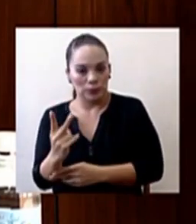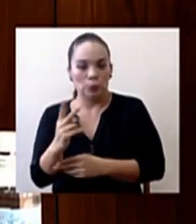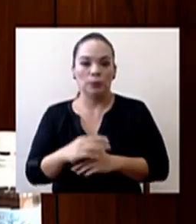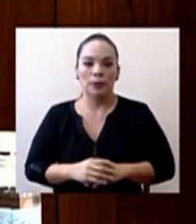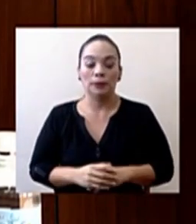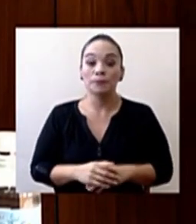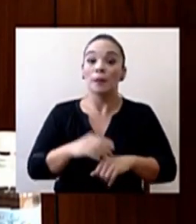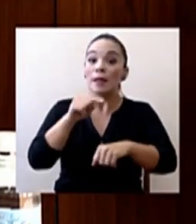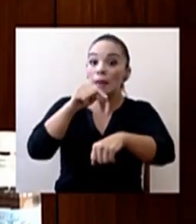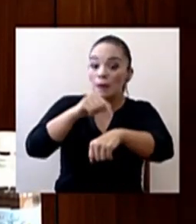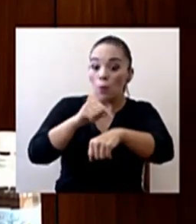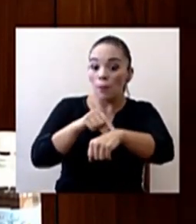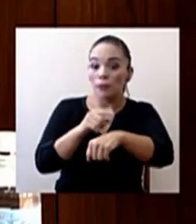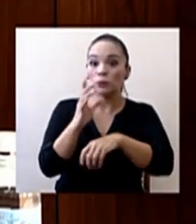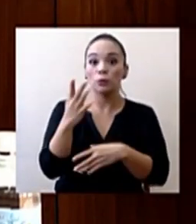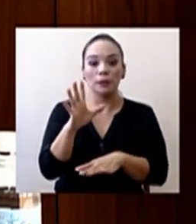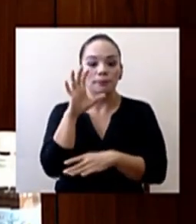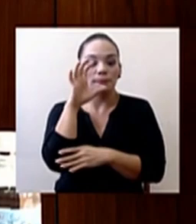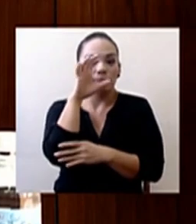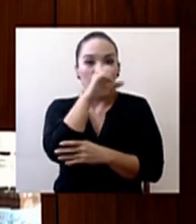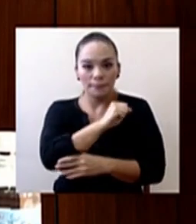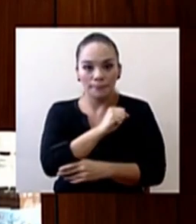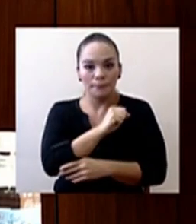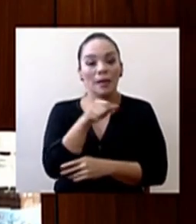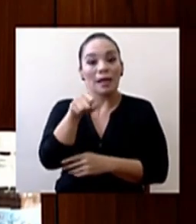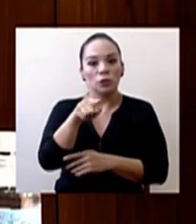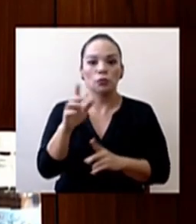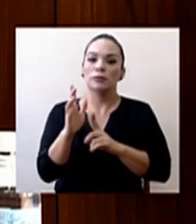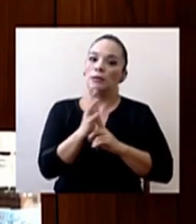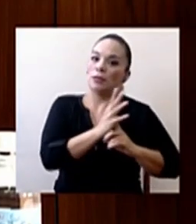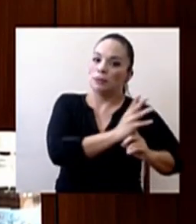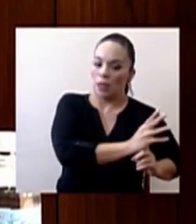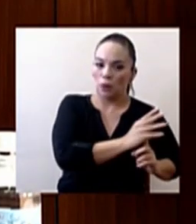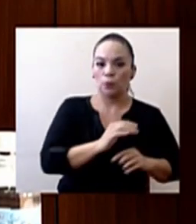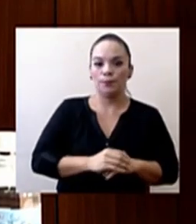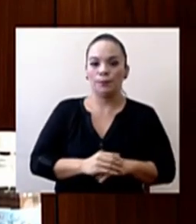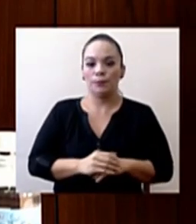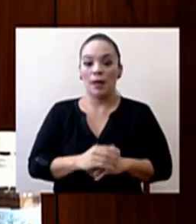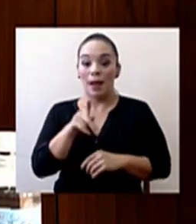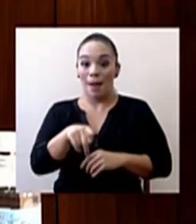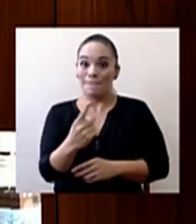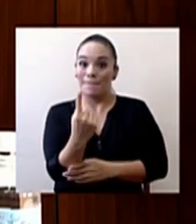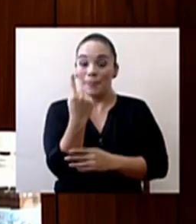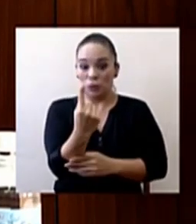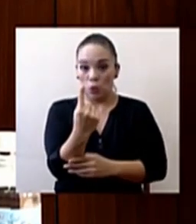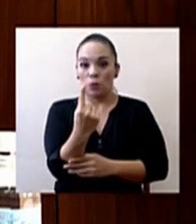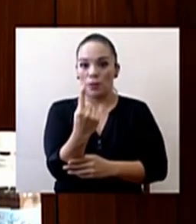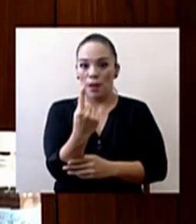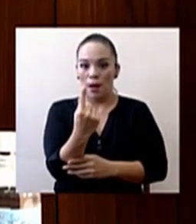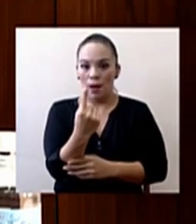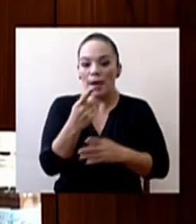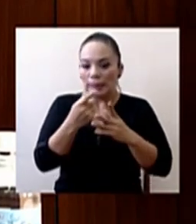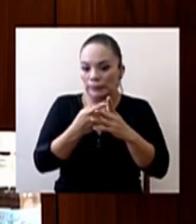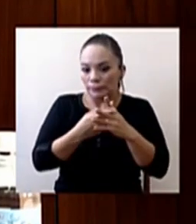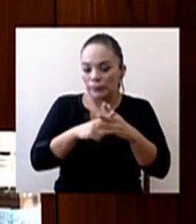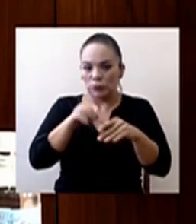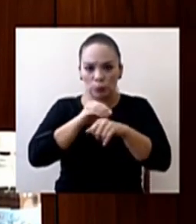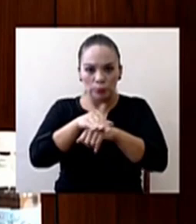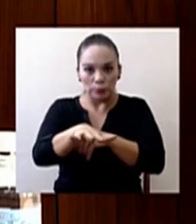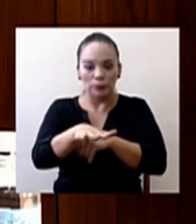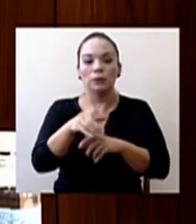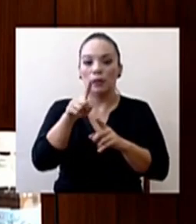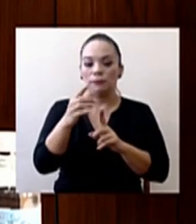momento que eso se detectó, se aislaron tanto el contagiado inicial como los puntos de contacto